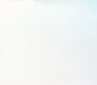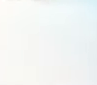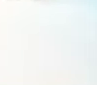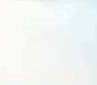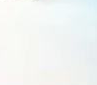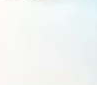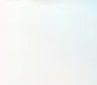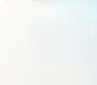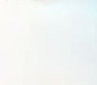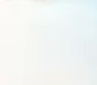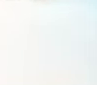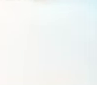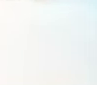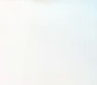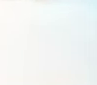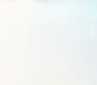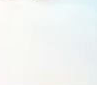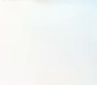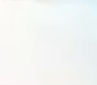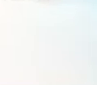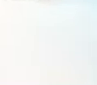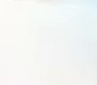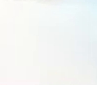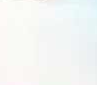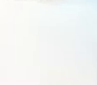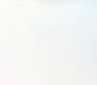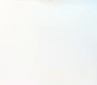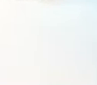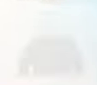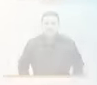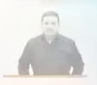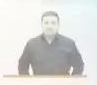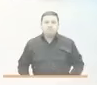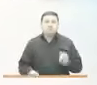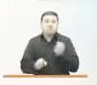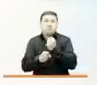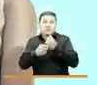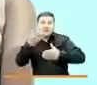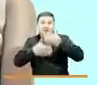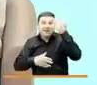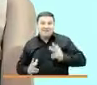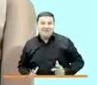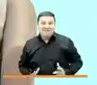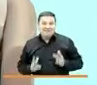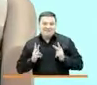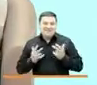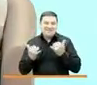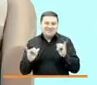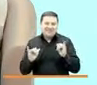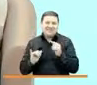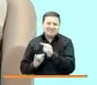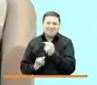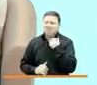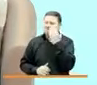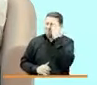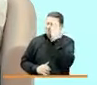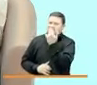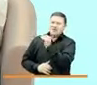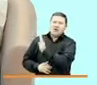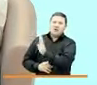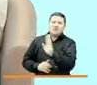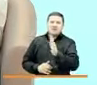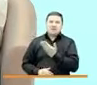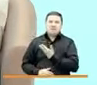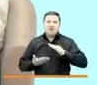los niños y niñas, repito, entre los cero y los cinco años, en ese momento crucial para la vida. Yadir, yo sé que ustedes, las